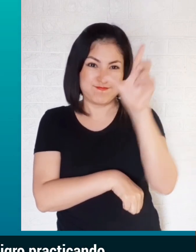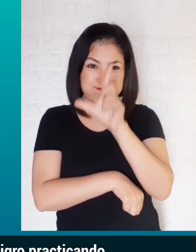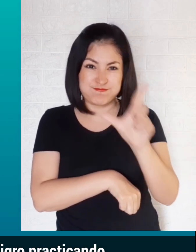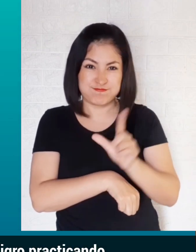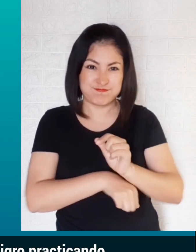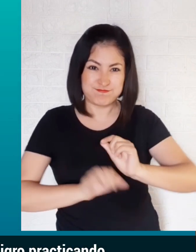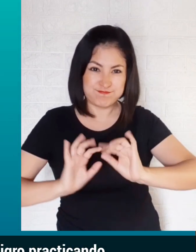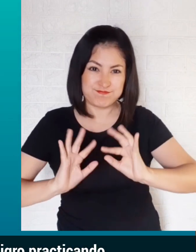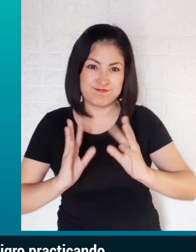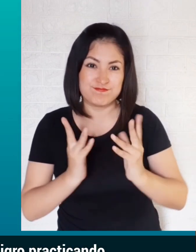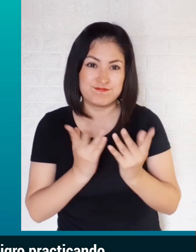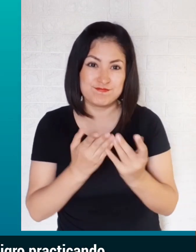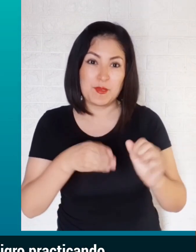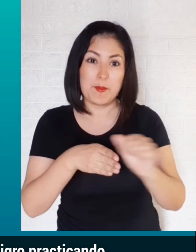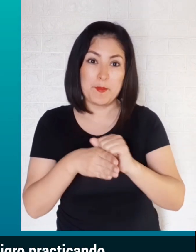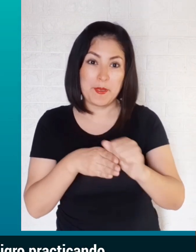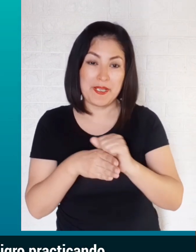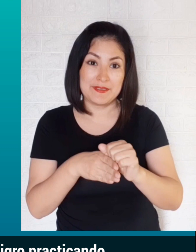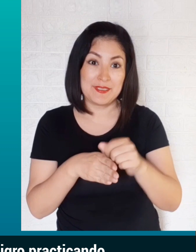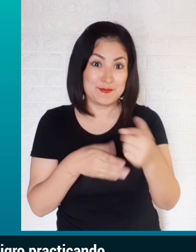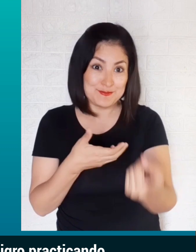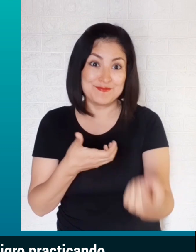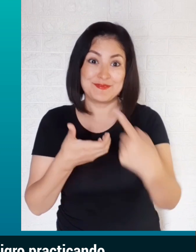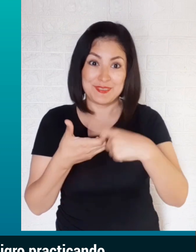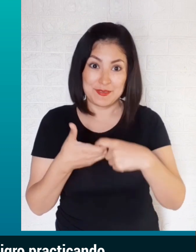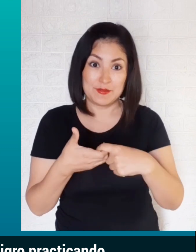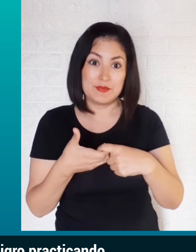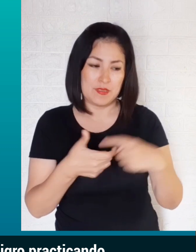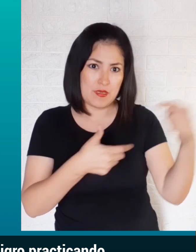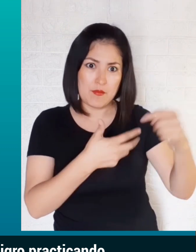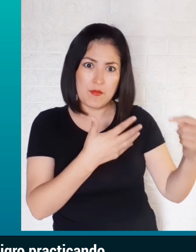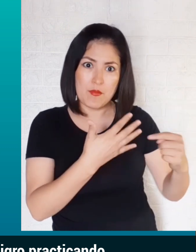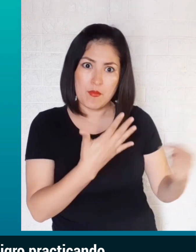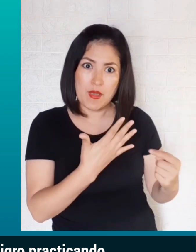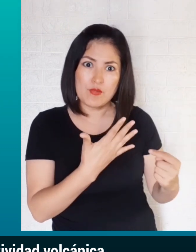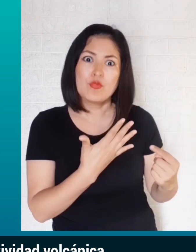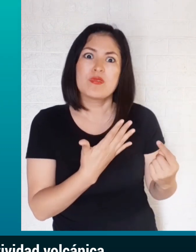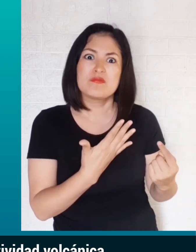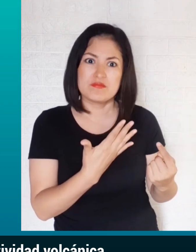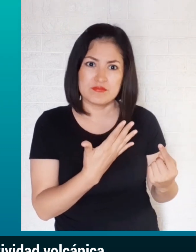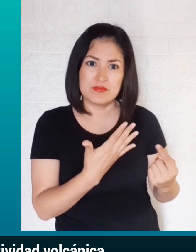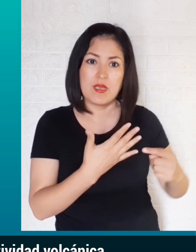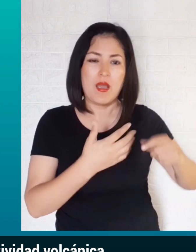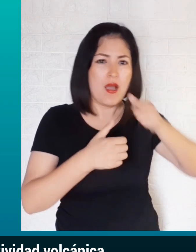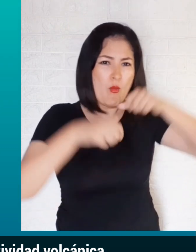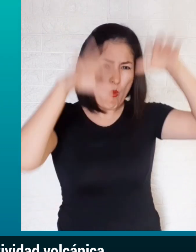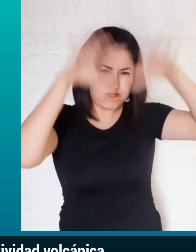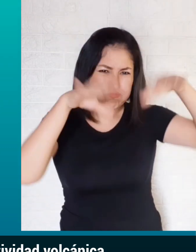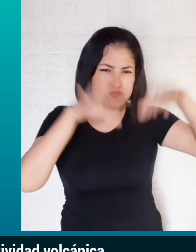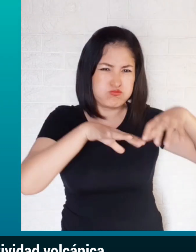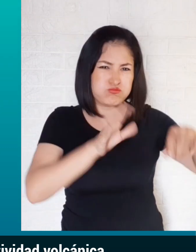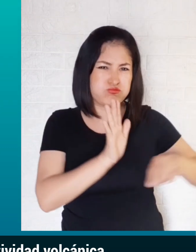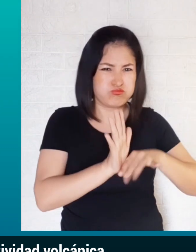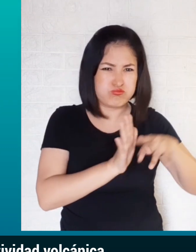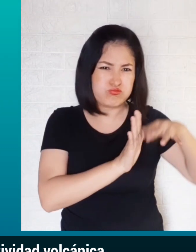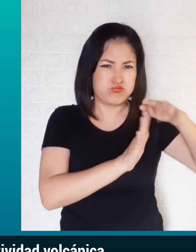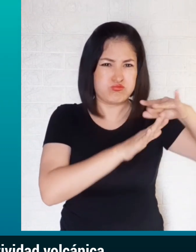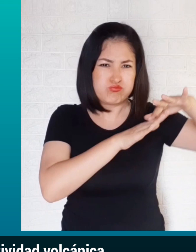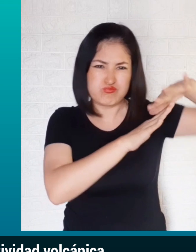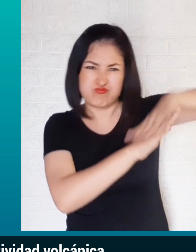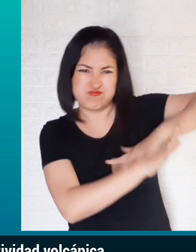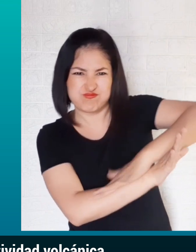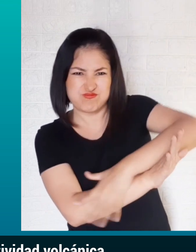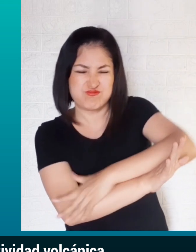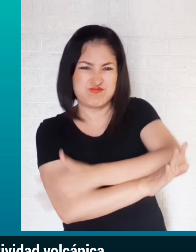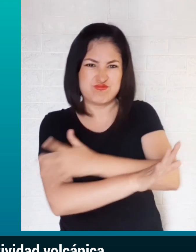en el Simulacro Nacional Multipeligro, practicando tu respuesta ante diversos peligros como lluvias intensas, inundaciones, huaicos,